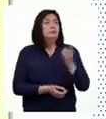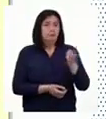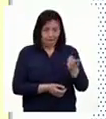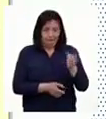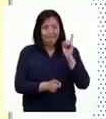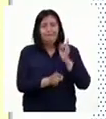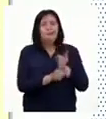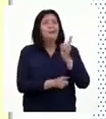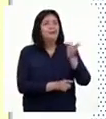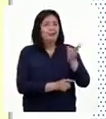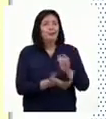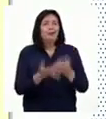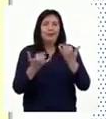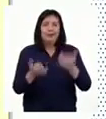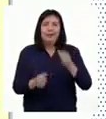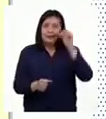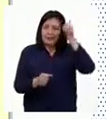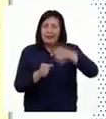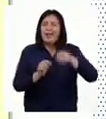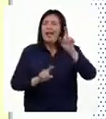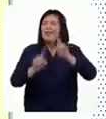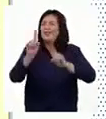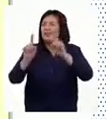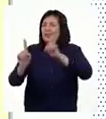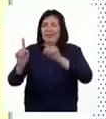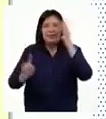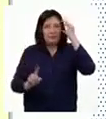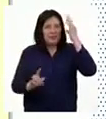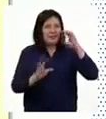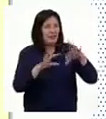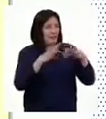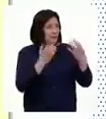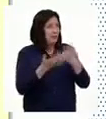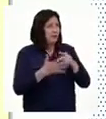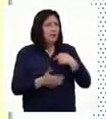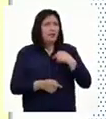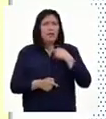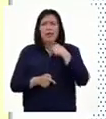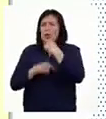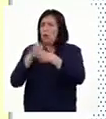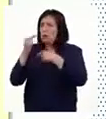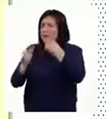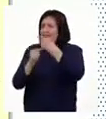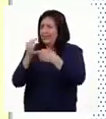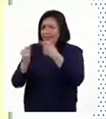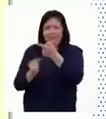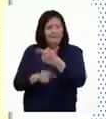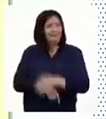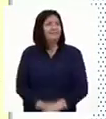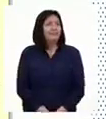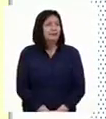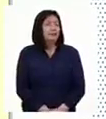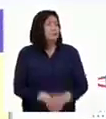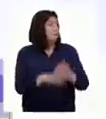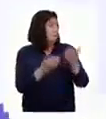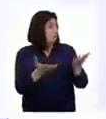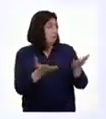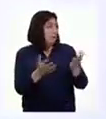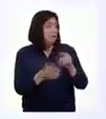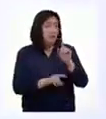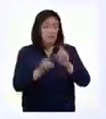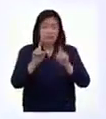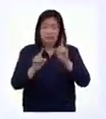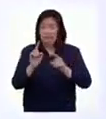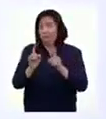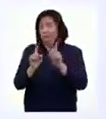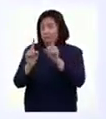Así es. Hoy nos toca recordar algunas experiencias familiares para contarlas de manera oral. Hay algunas preguntas que